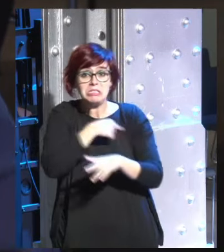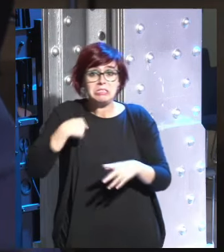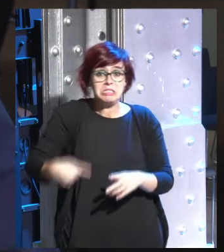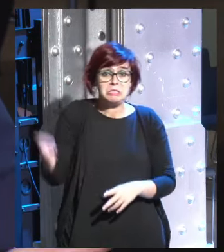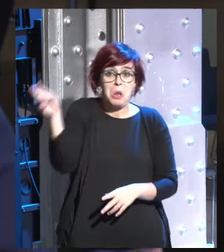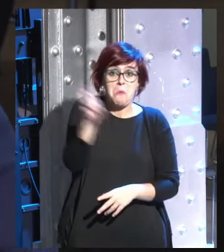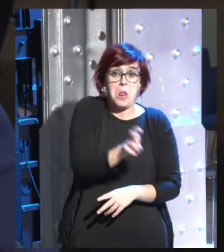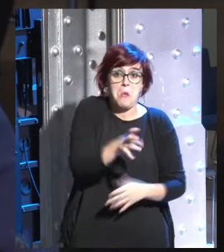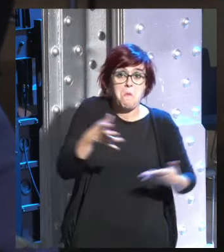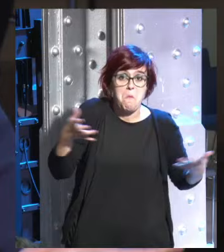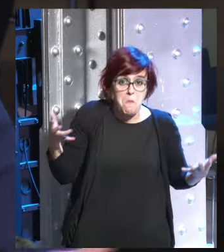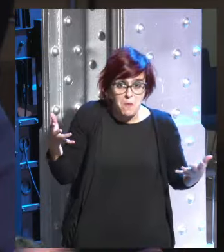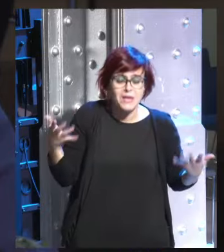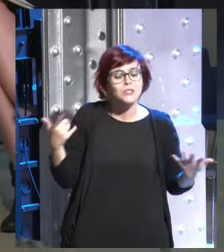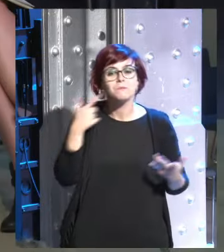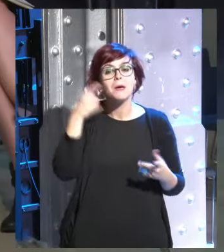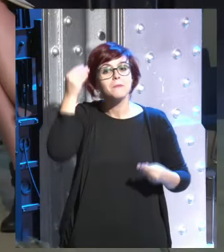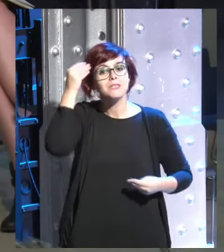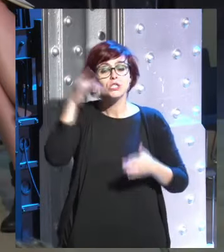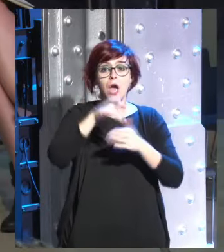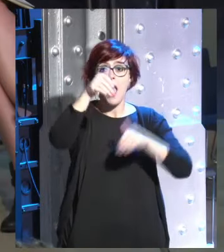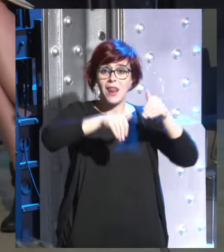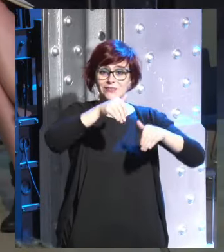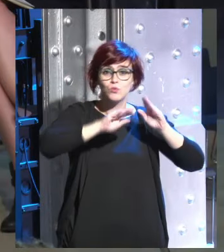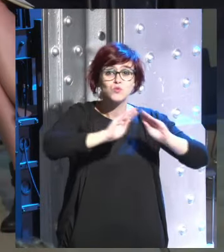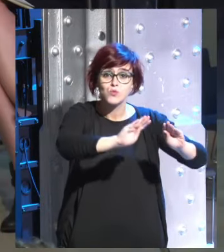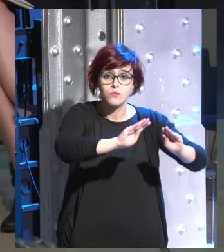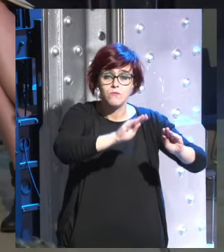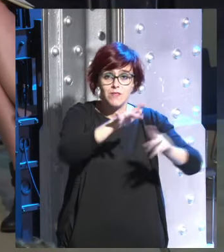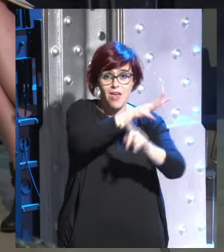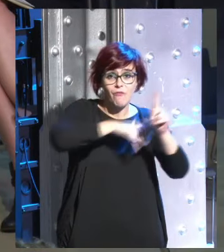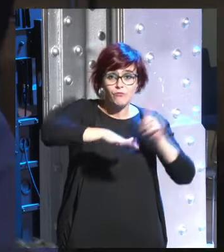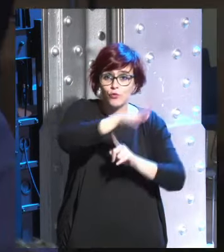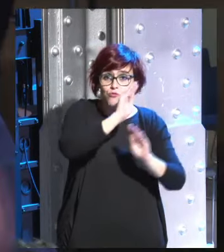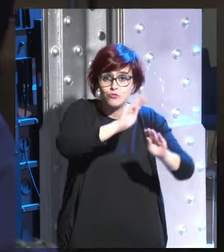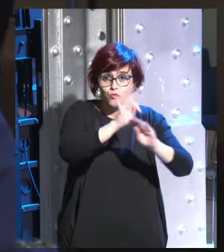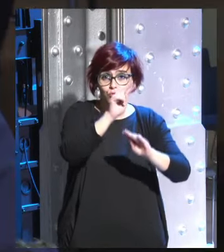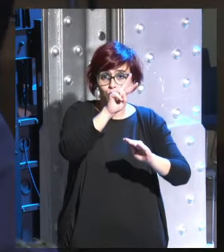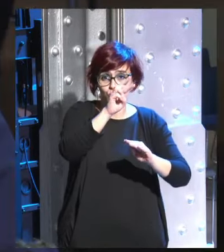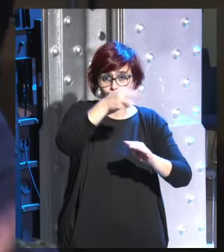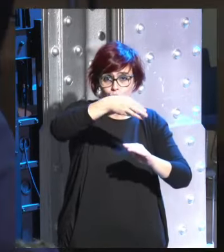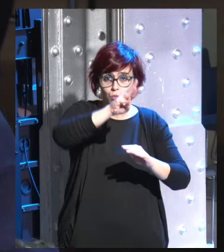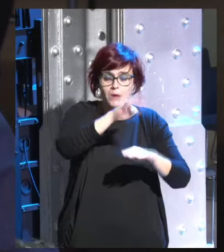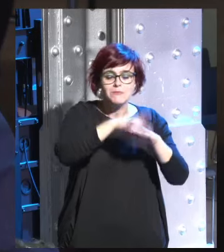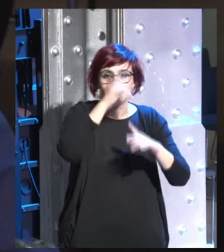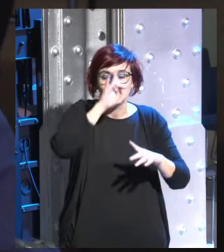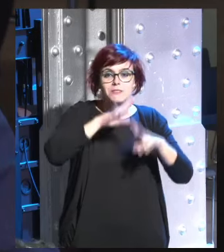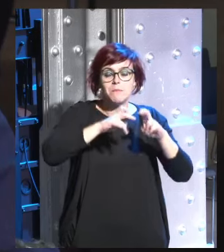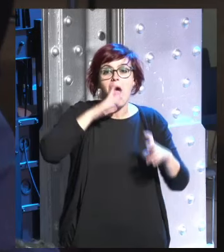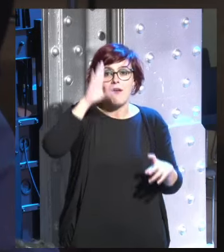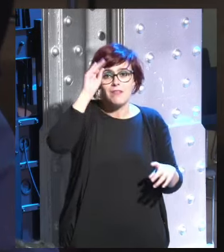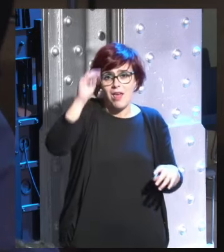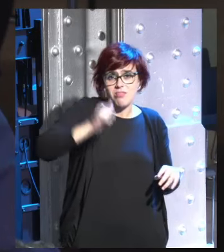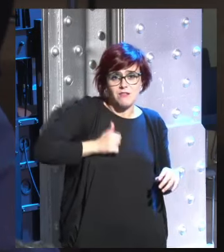a hacerlo probablemente él y sus electores no son conscientes de los desarrollos que se están produciendo en la inteligencia